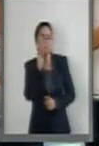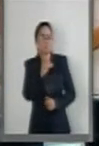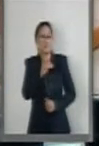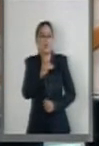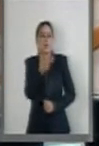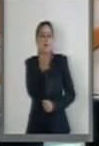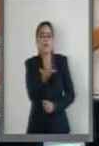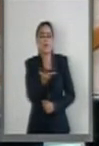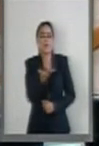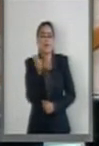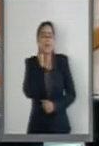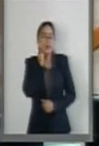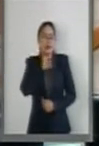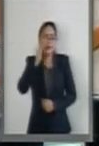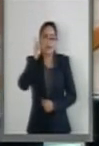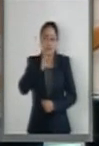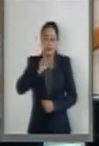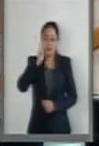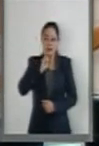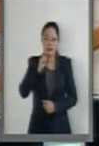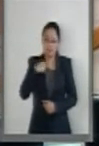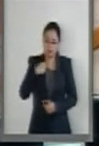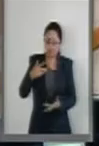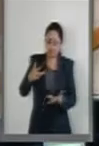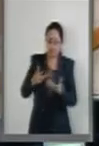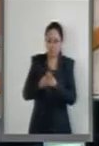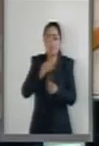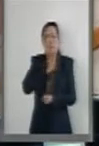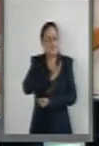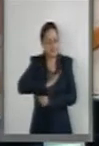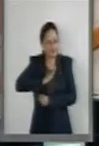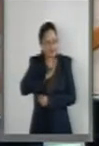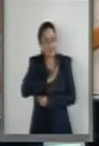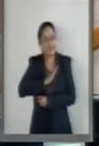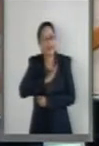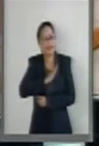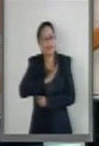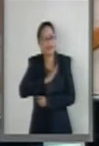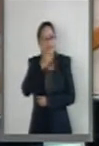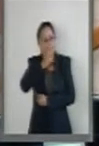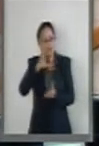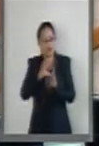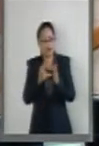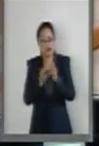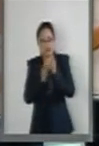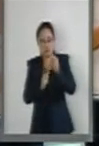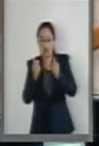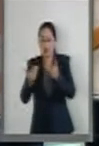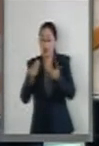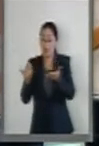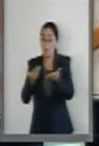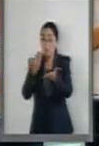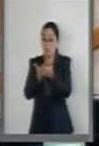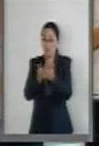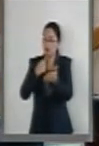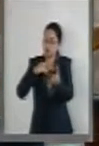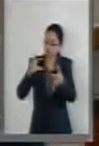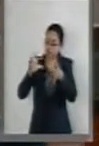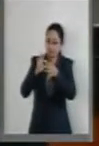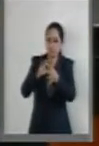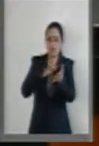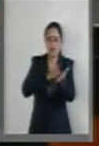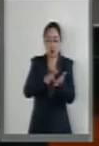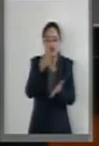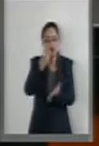Muchas gracias, Senadora Alatorre. Sí, por favor, volumen en el escaño del Senador Zoe Robledo.